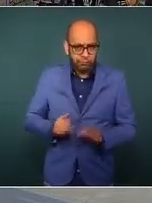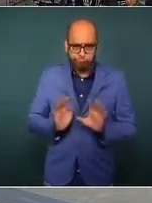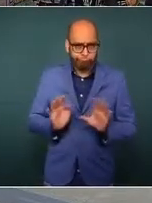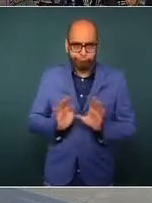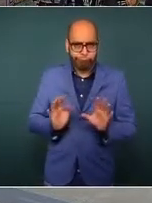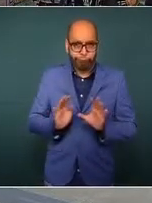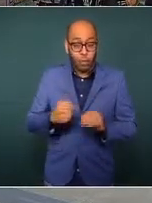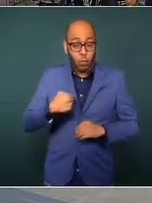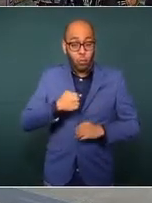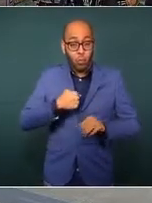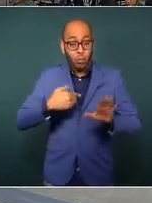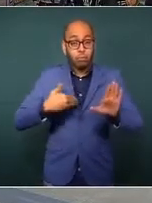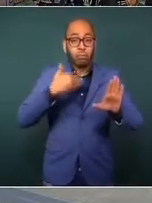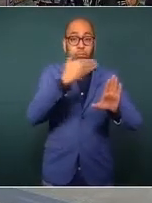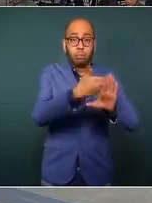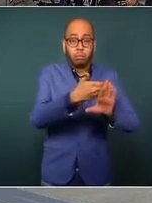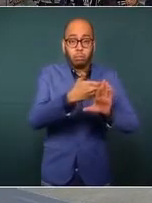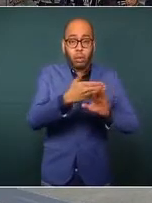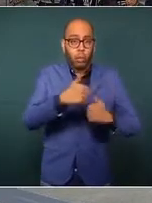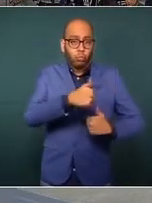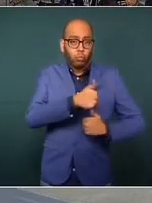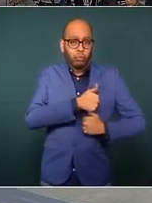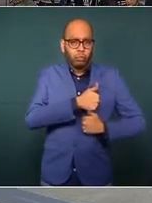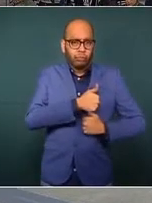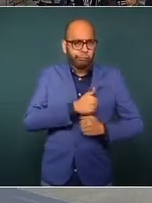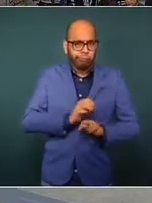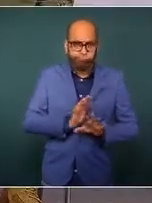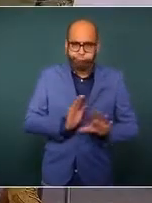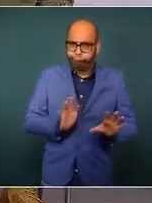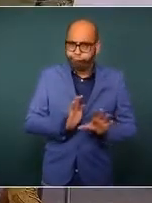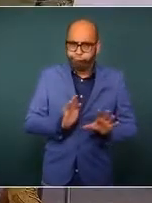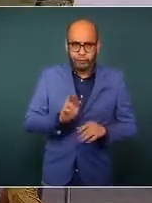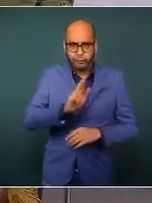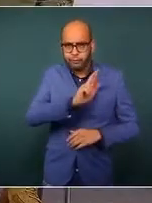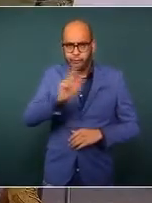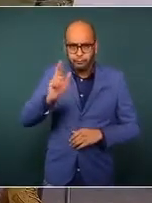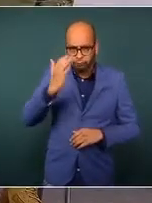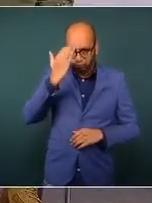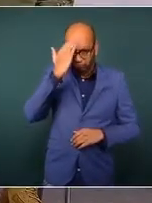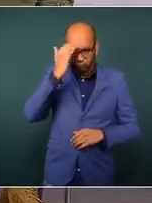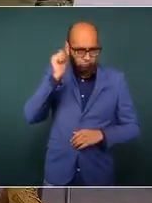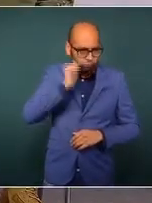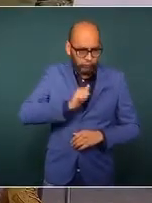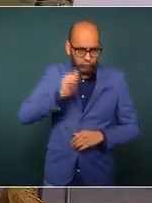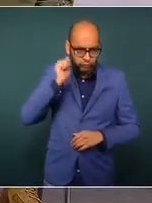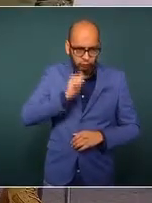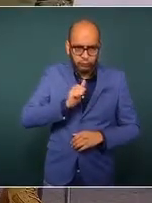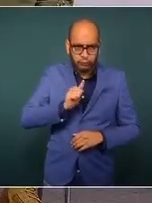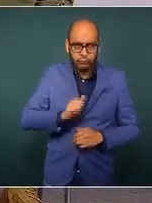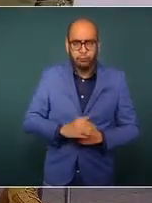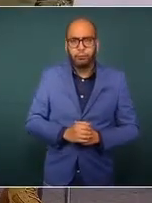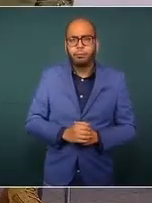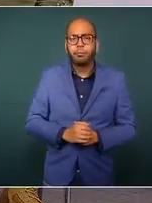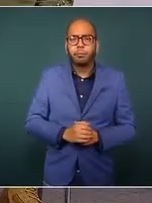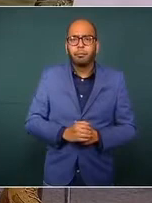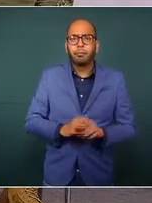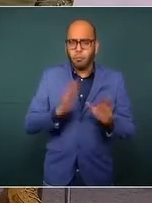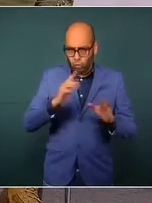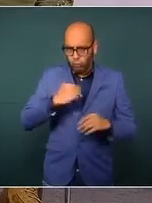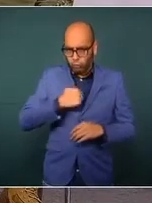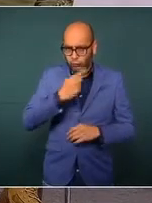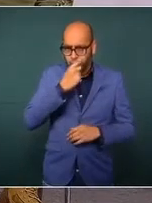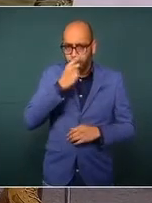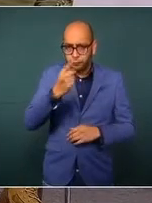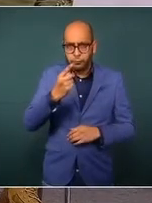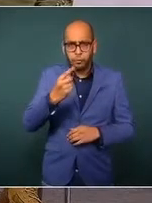el Ejército o las Fuerzas Armadas mi reconocimiento siempre es más déjenme les digo que yo estuve